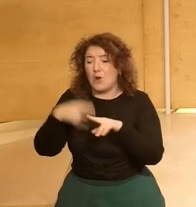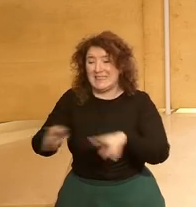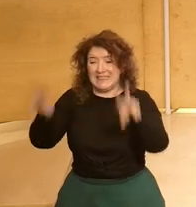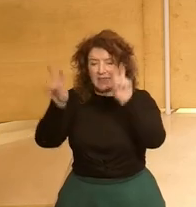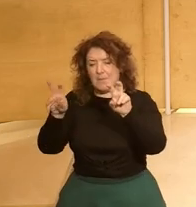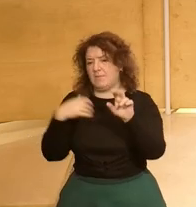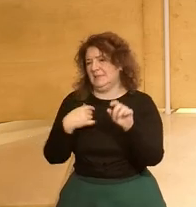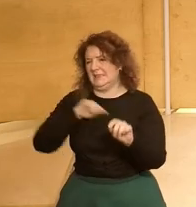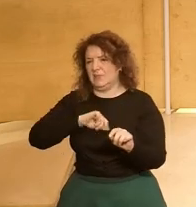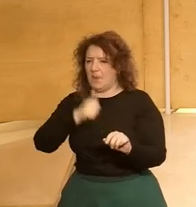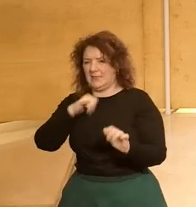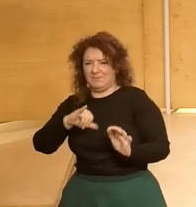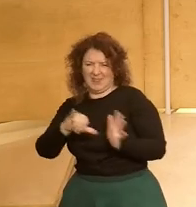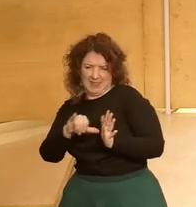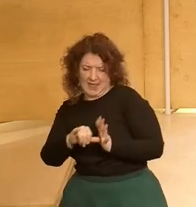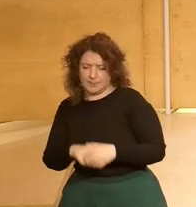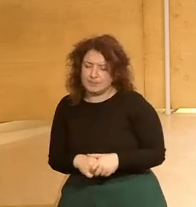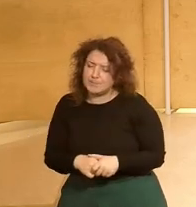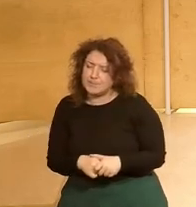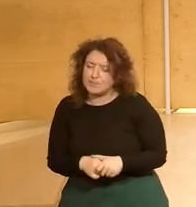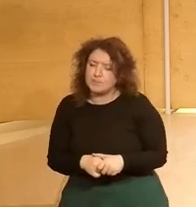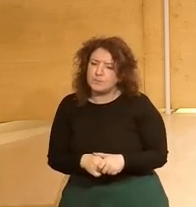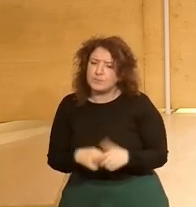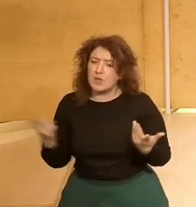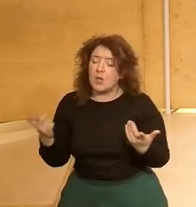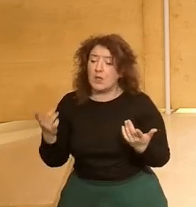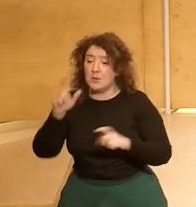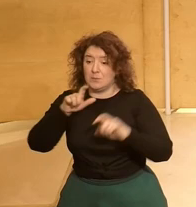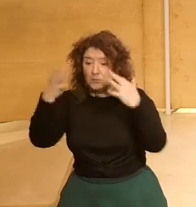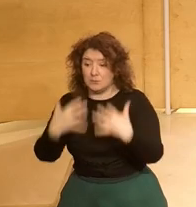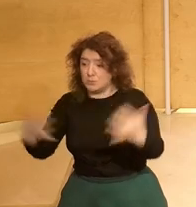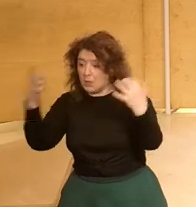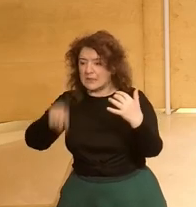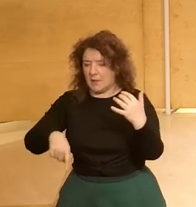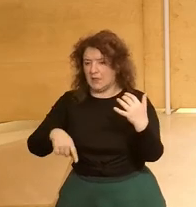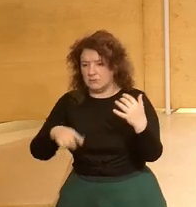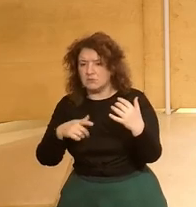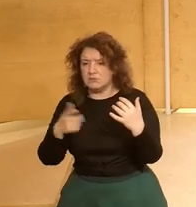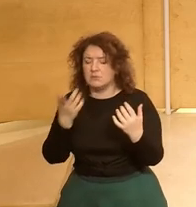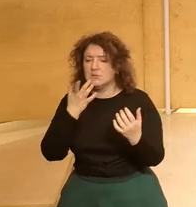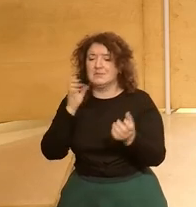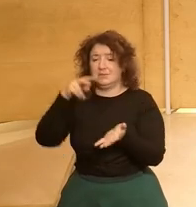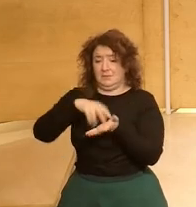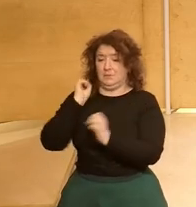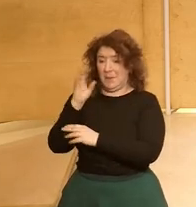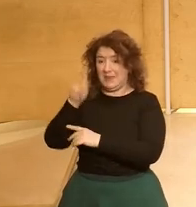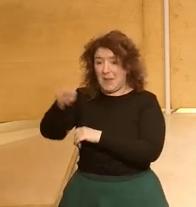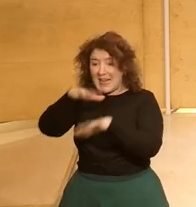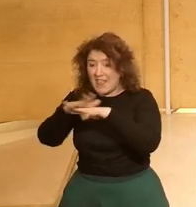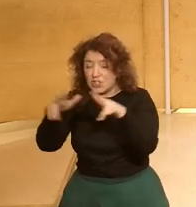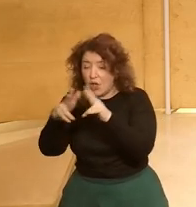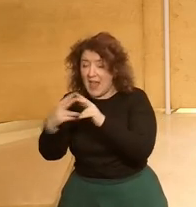a los jóvenes. Y es una conversación entre los ponentes y el público, el público presencial y el nos está viendo online.